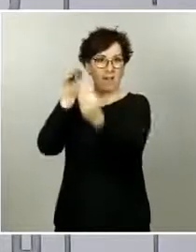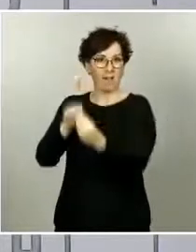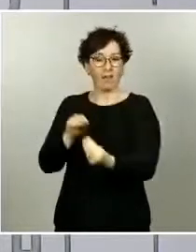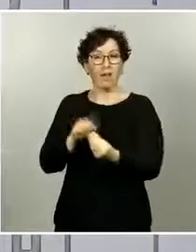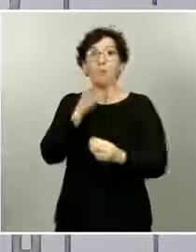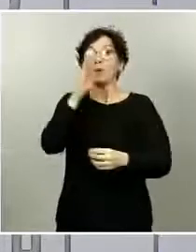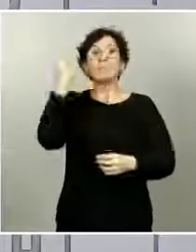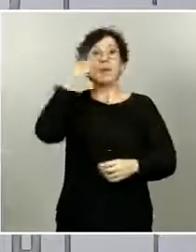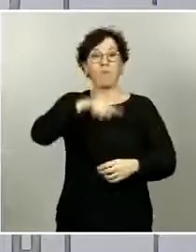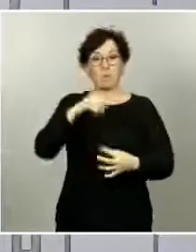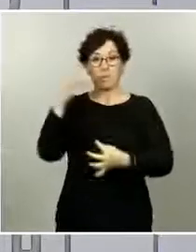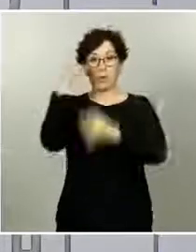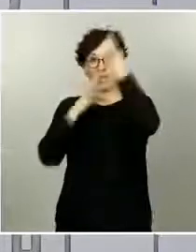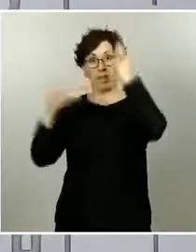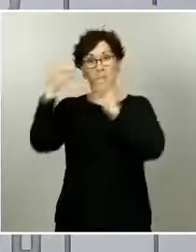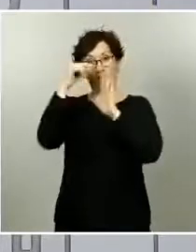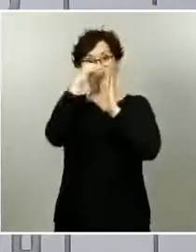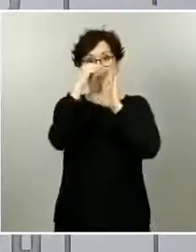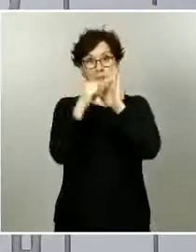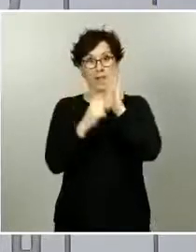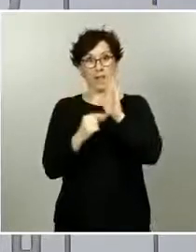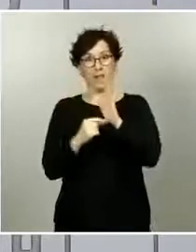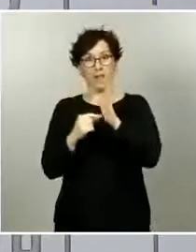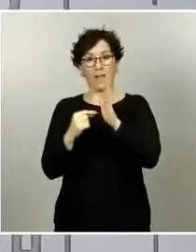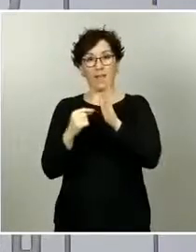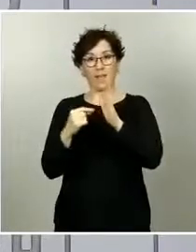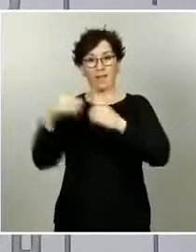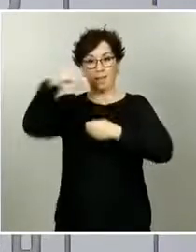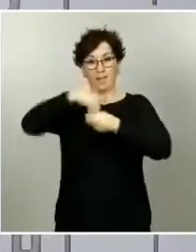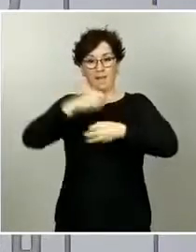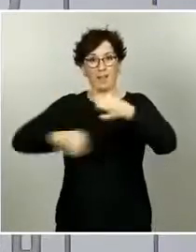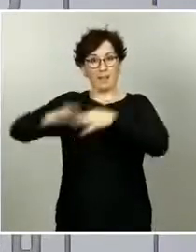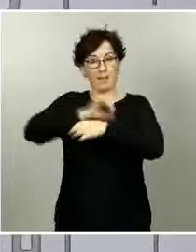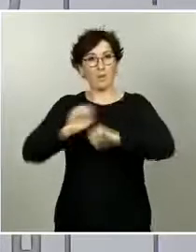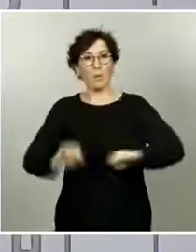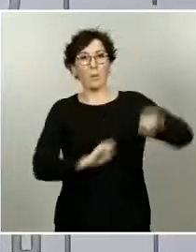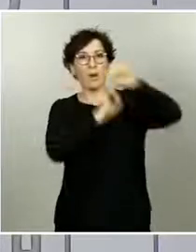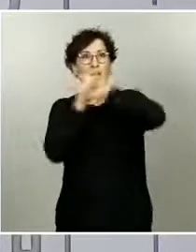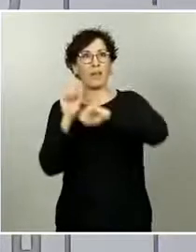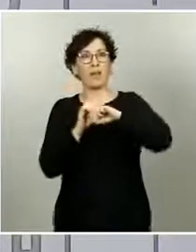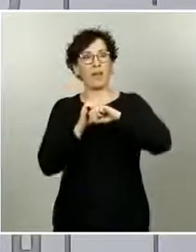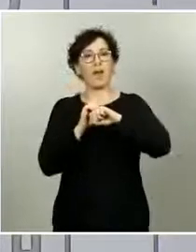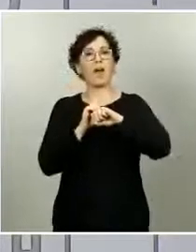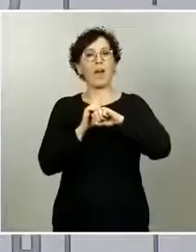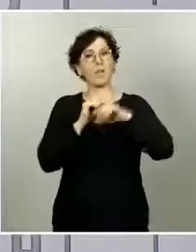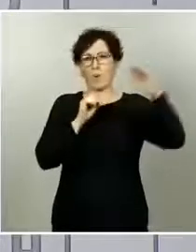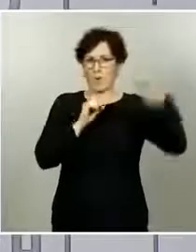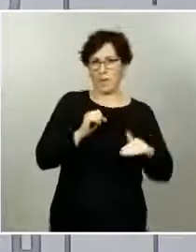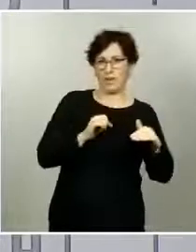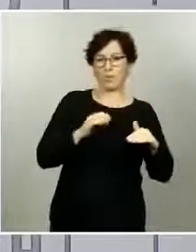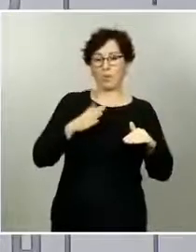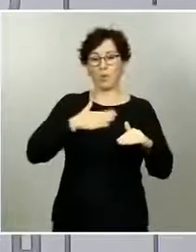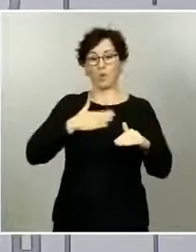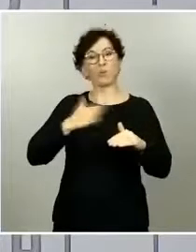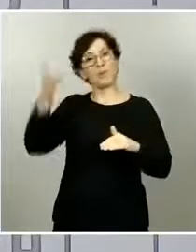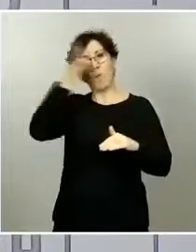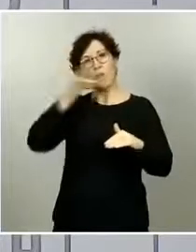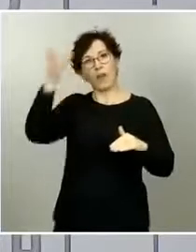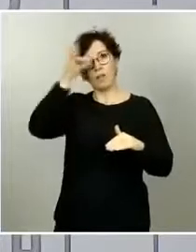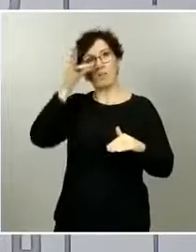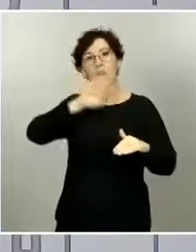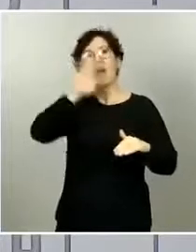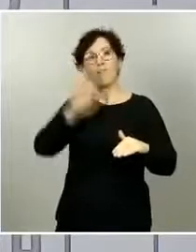que algunos de estos parámetros que estamos dando ahora y que sabemos por el estudio de seroprevalencia, que son, por supuesto, mucho menores,